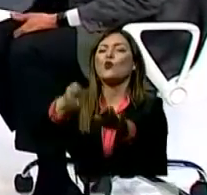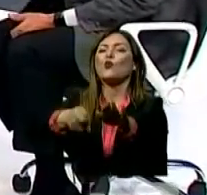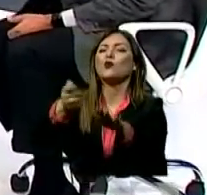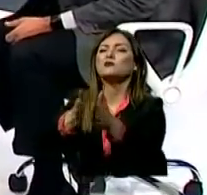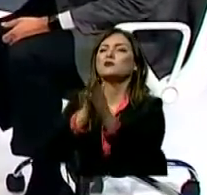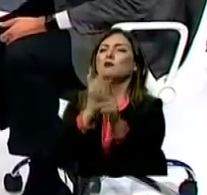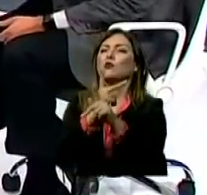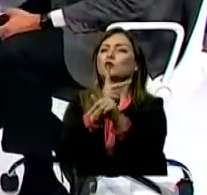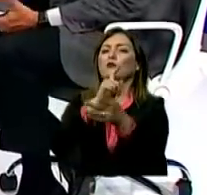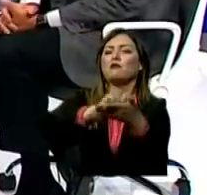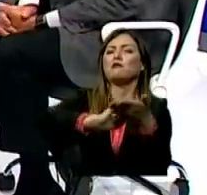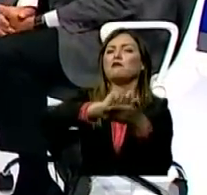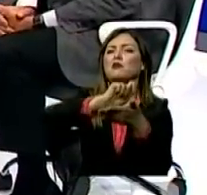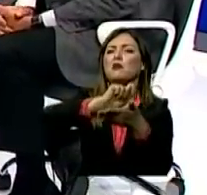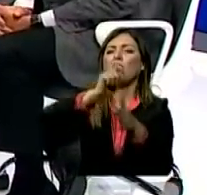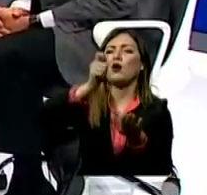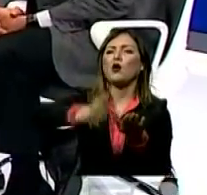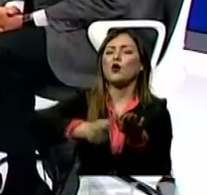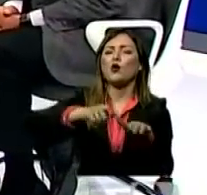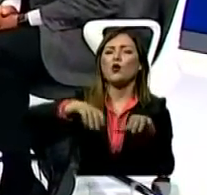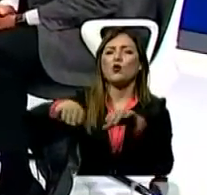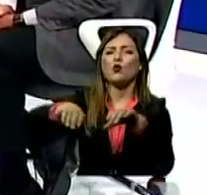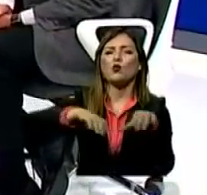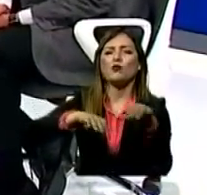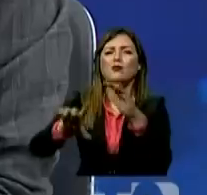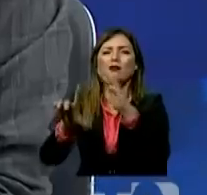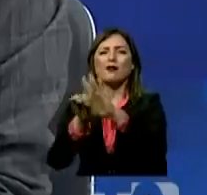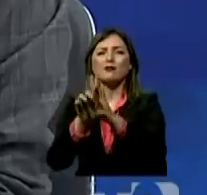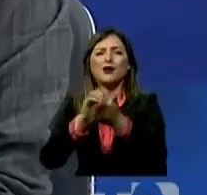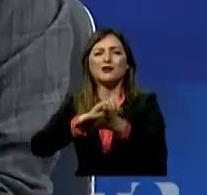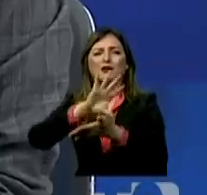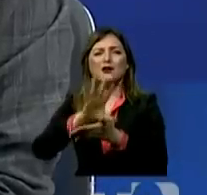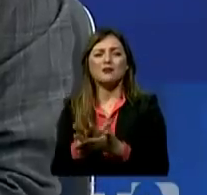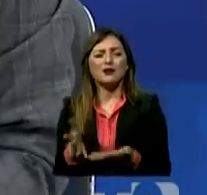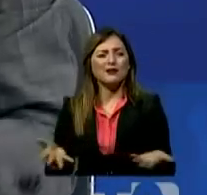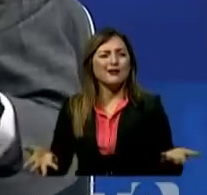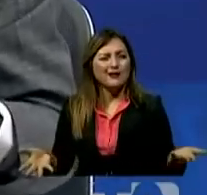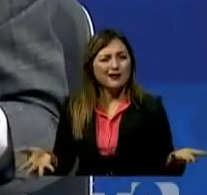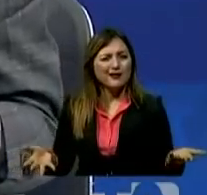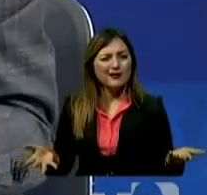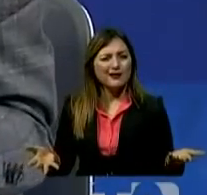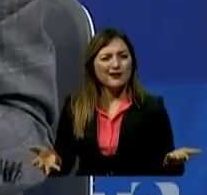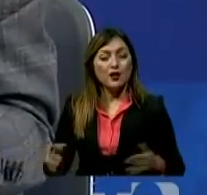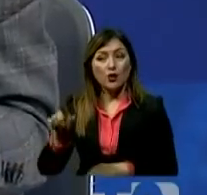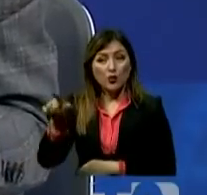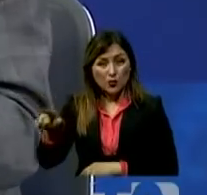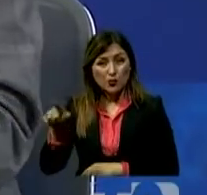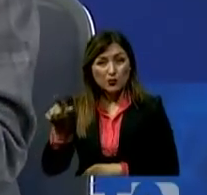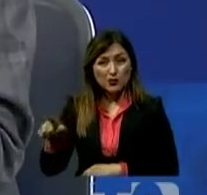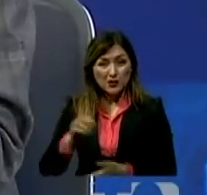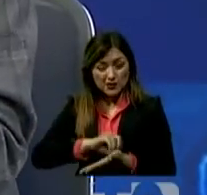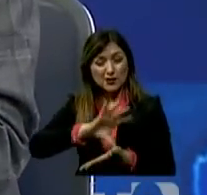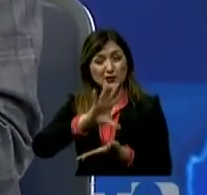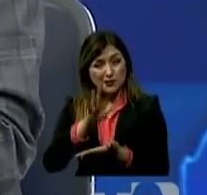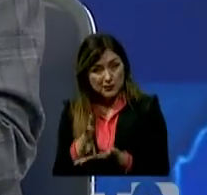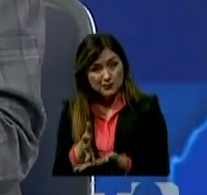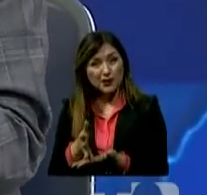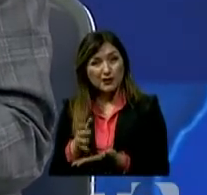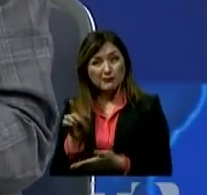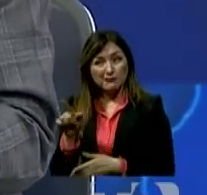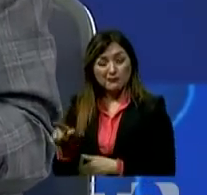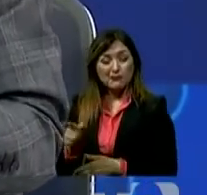cautelar que además es firmada por el coordinador judírico de la Asamblea? Es decir, ¿usted usa la Asamblea